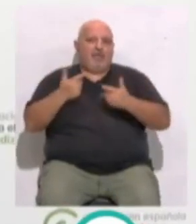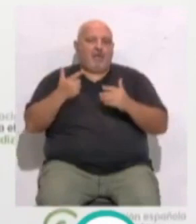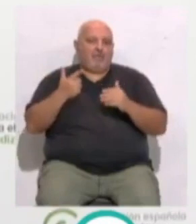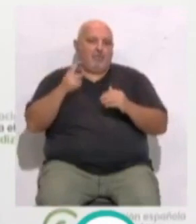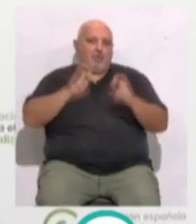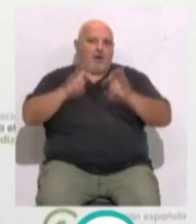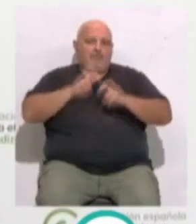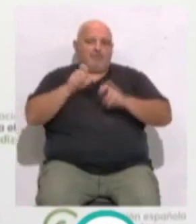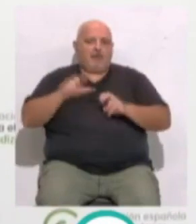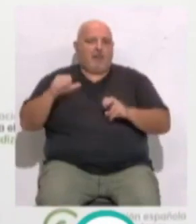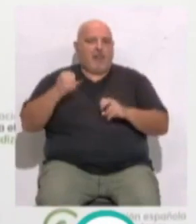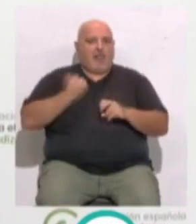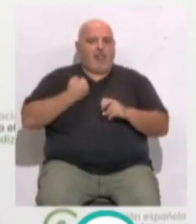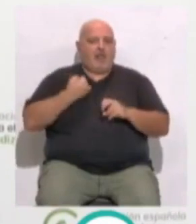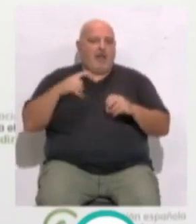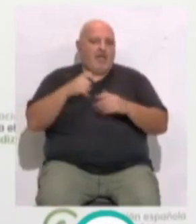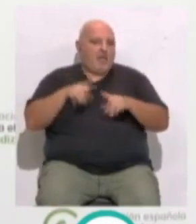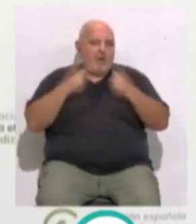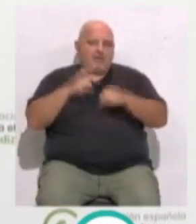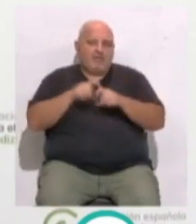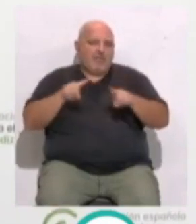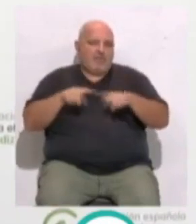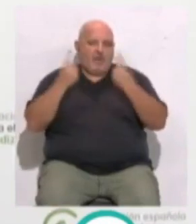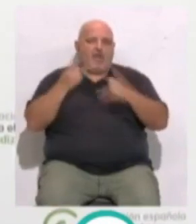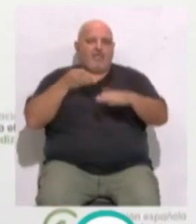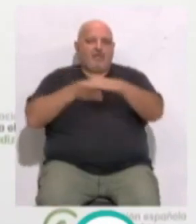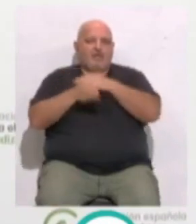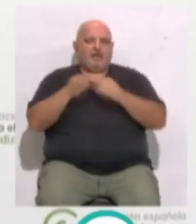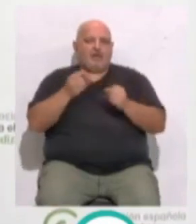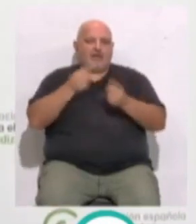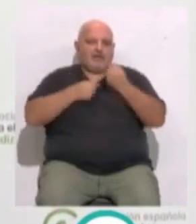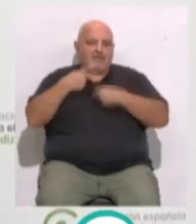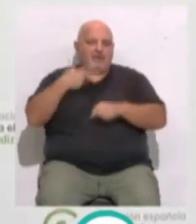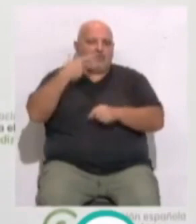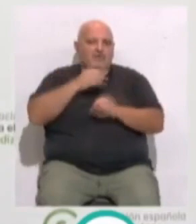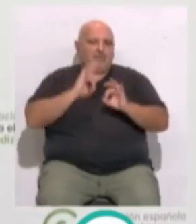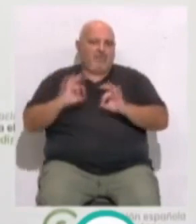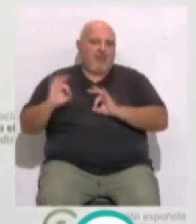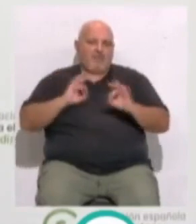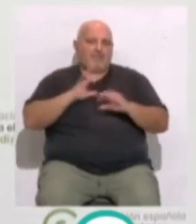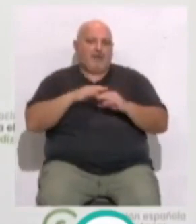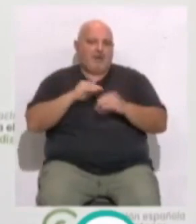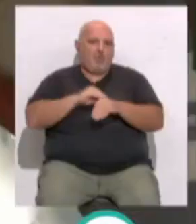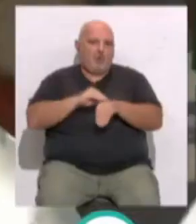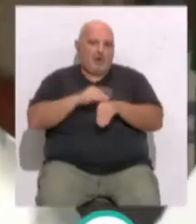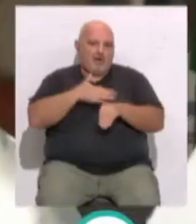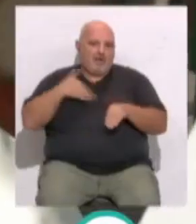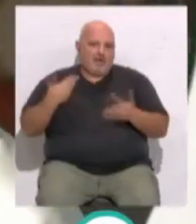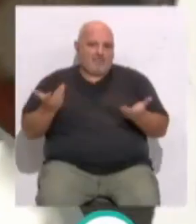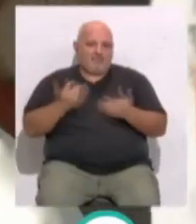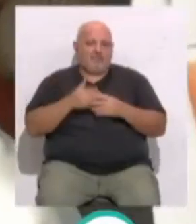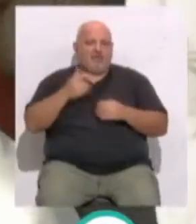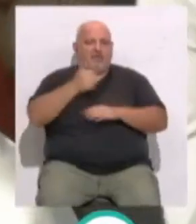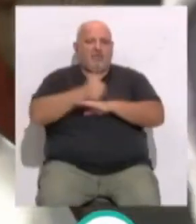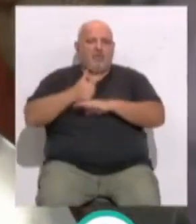equidad, en que cualquier persona que tenga cáncer de cualquier tipo tenga acceso a un tratamiento y a una posibilidad de curación. La ciudadanía